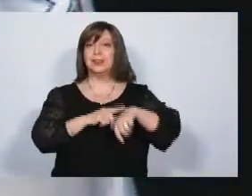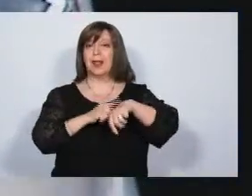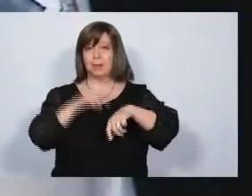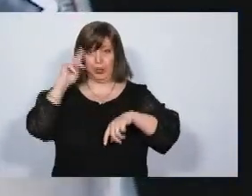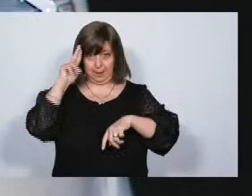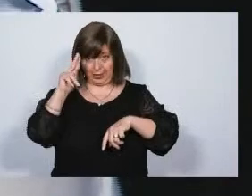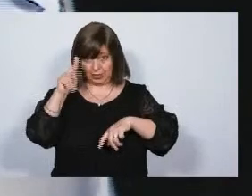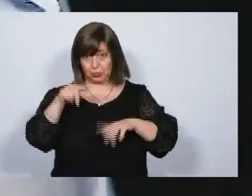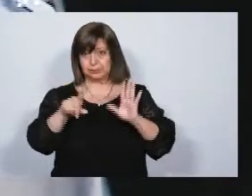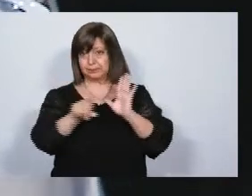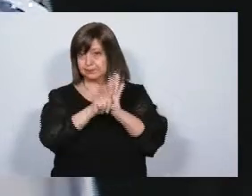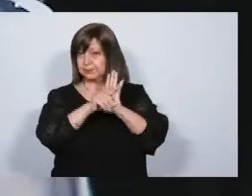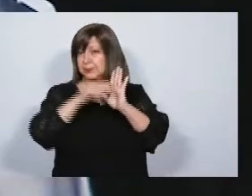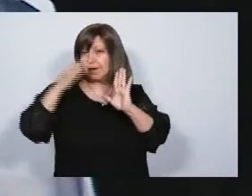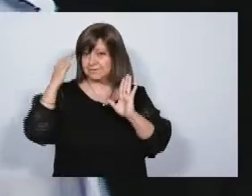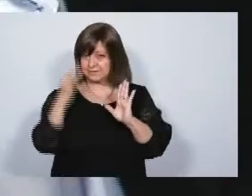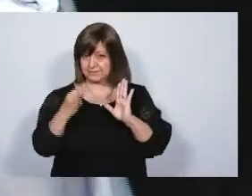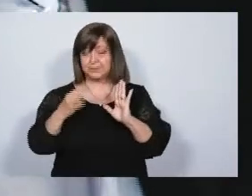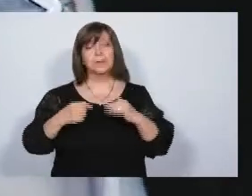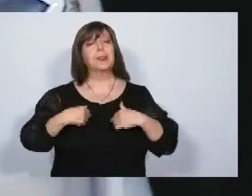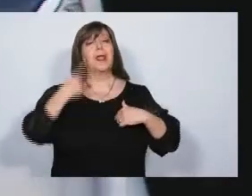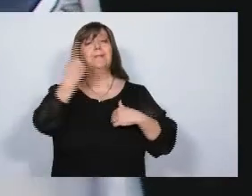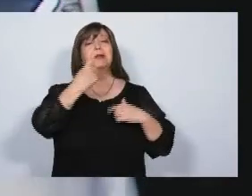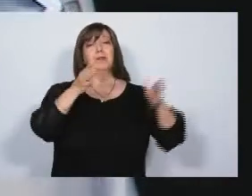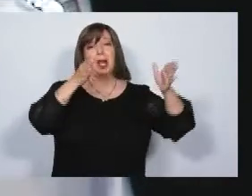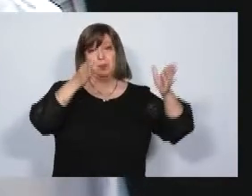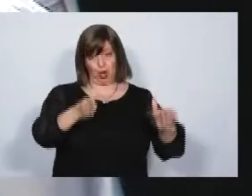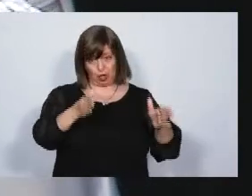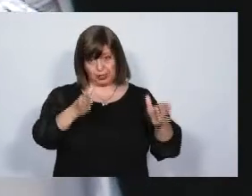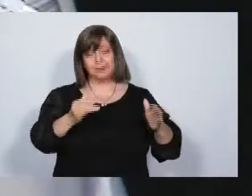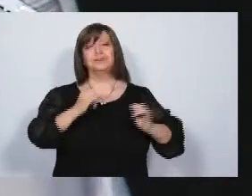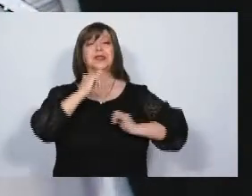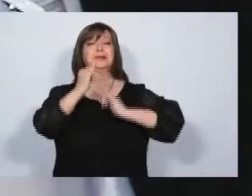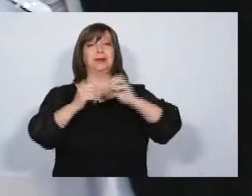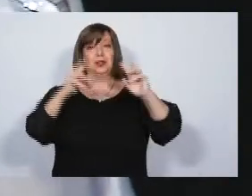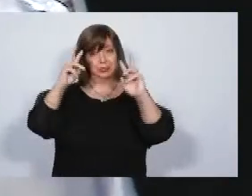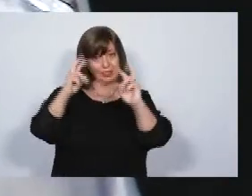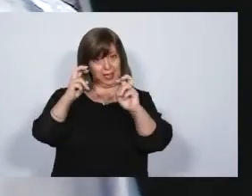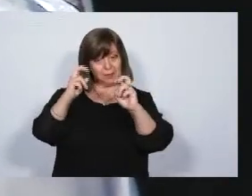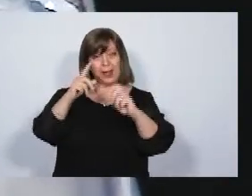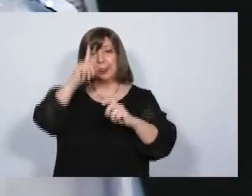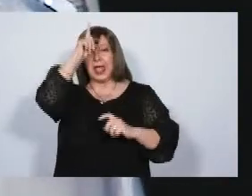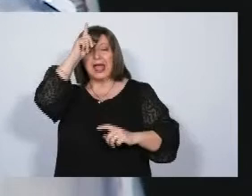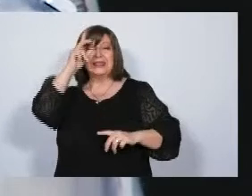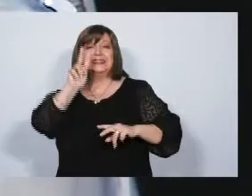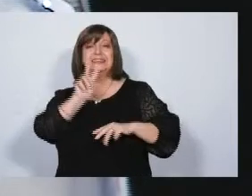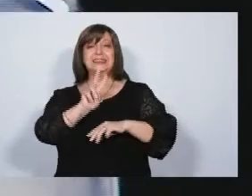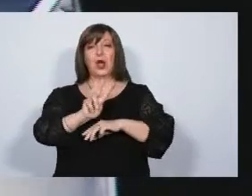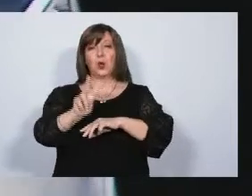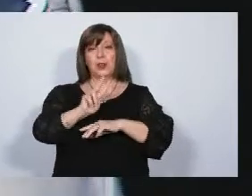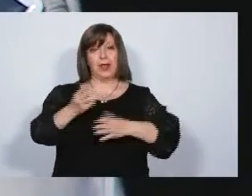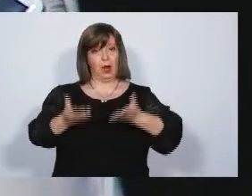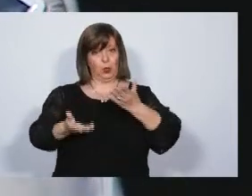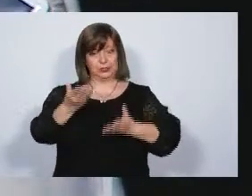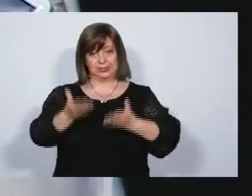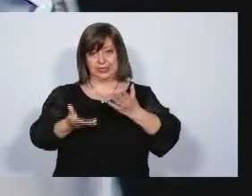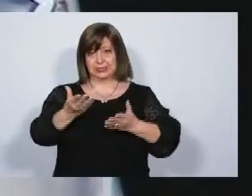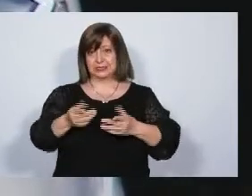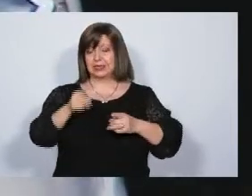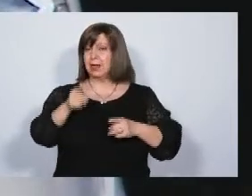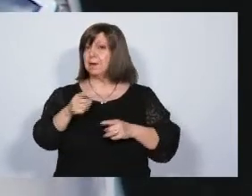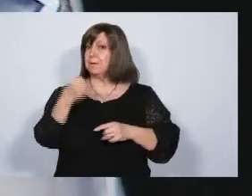Muy bien, vamos a comenzar con el primero de los bloques, que tiene los temas de seguridad y justicia, entendiendo que esos conceptos